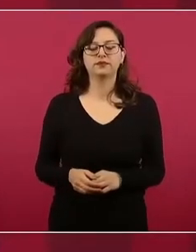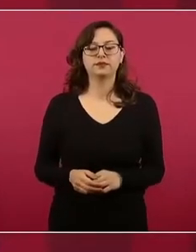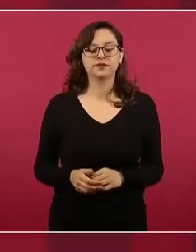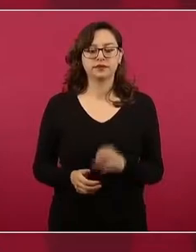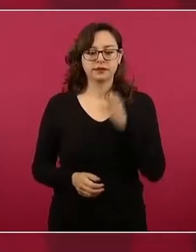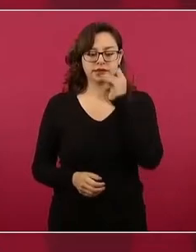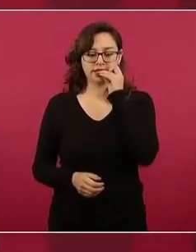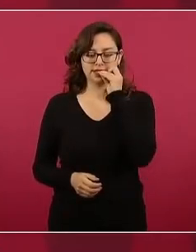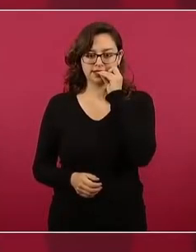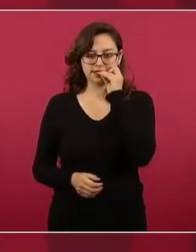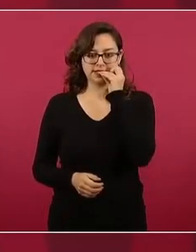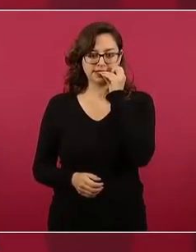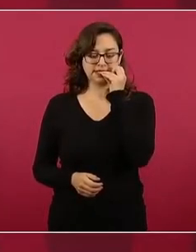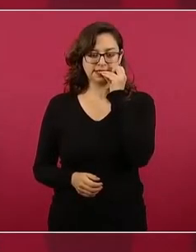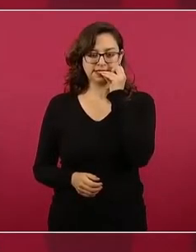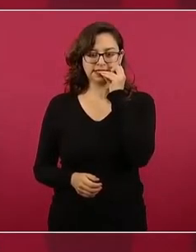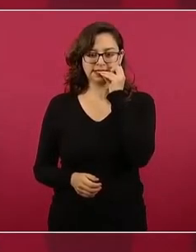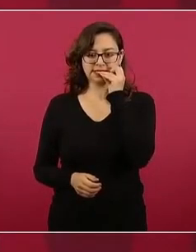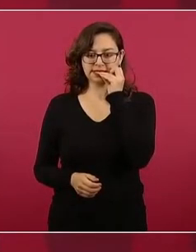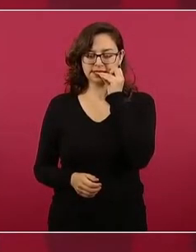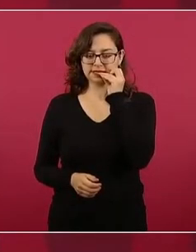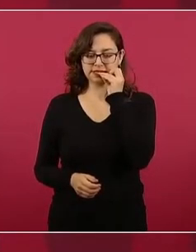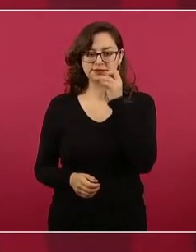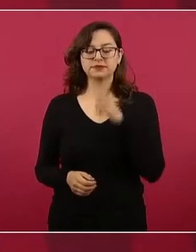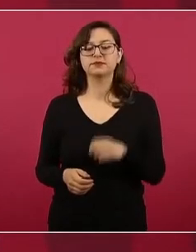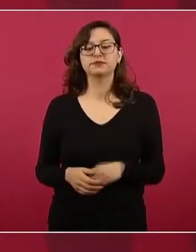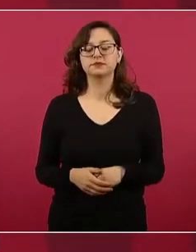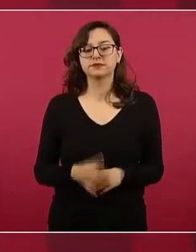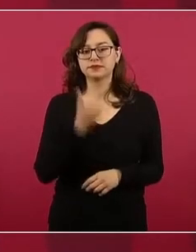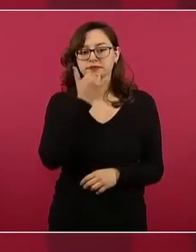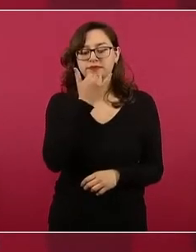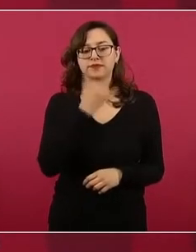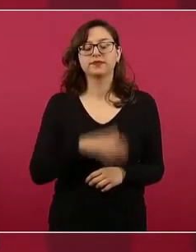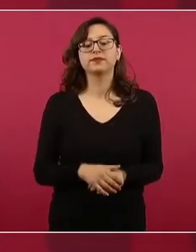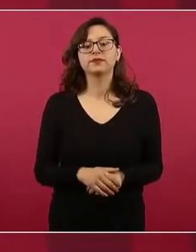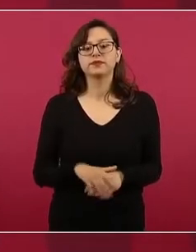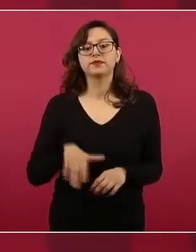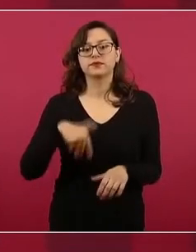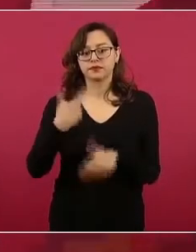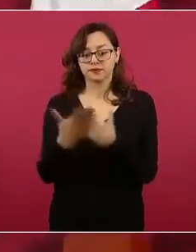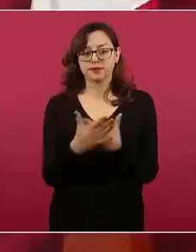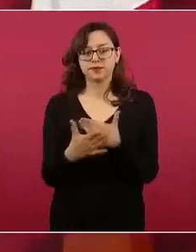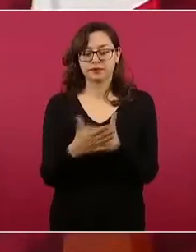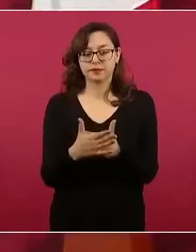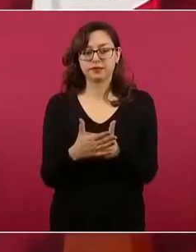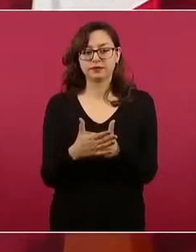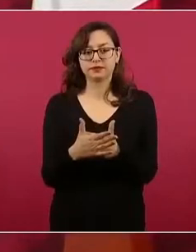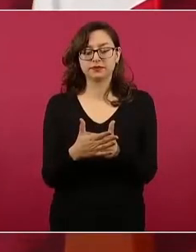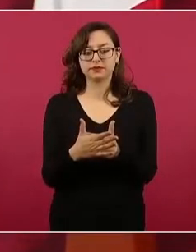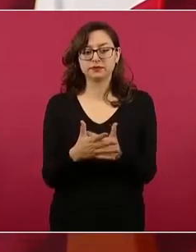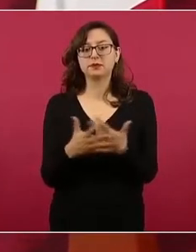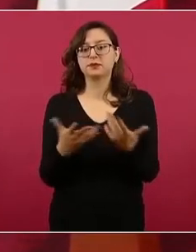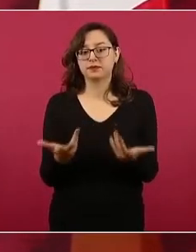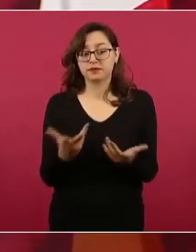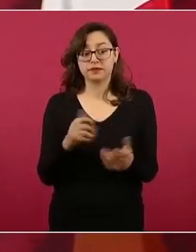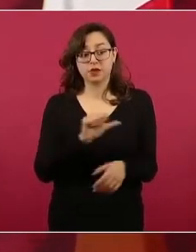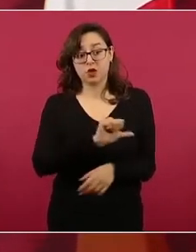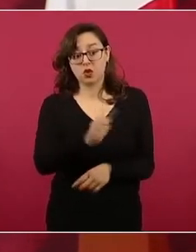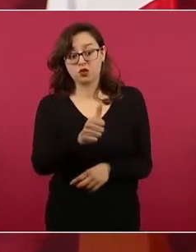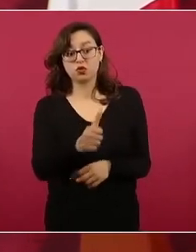Y estamos por definir el inicio de otra